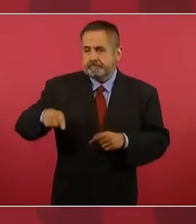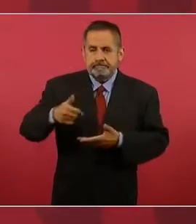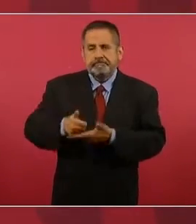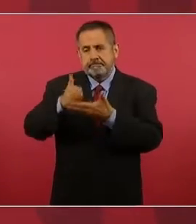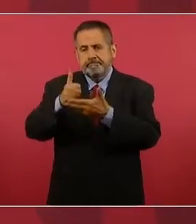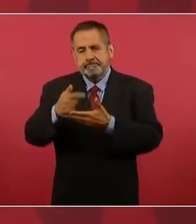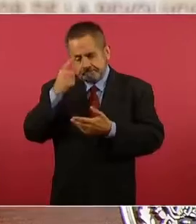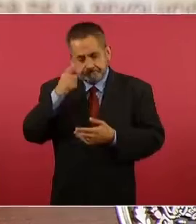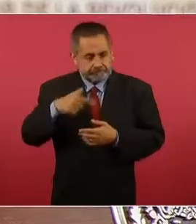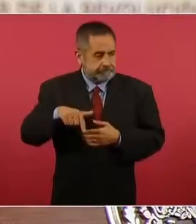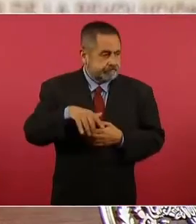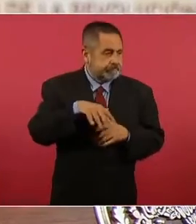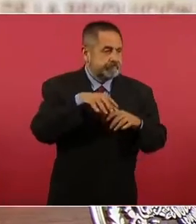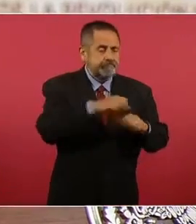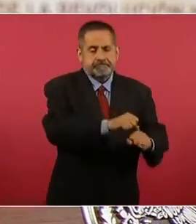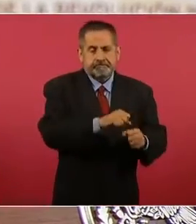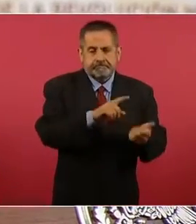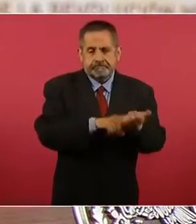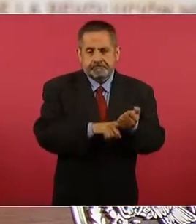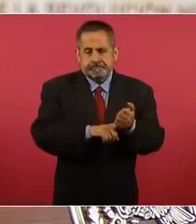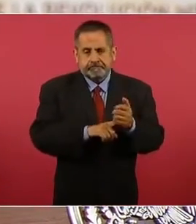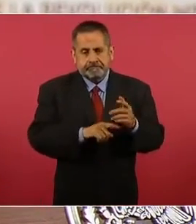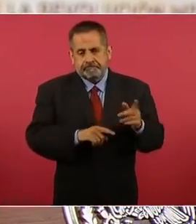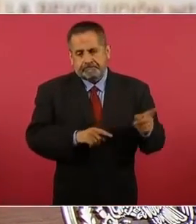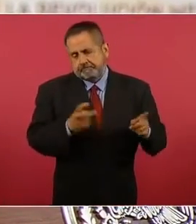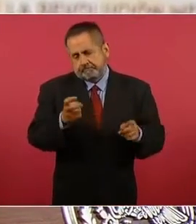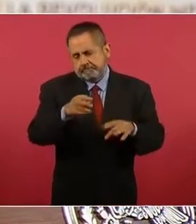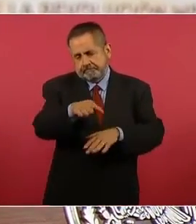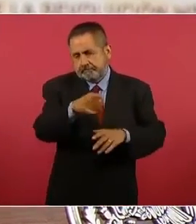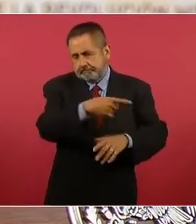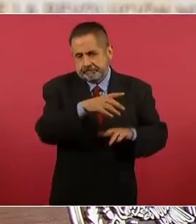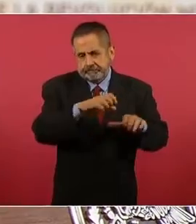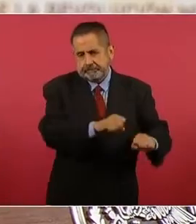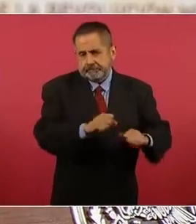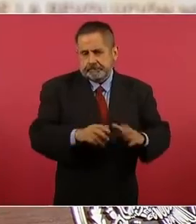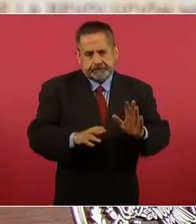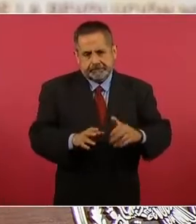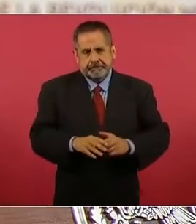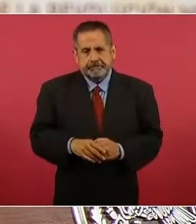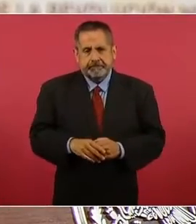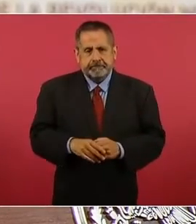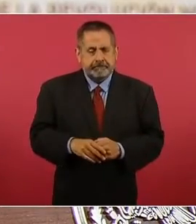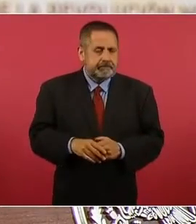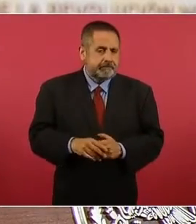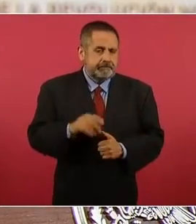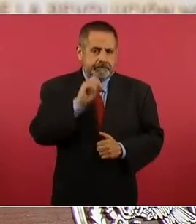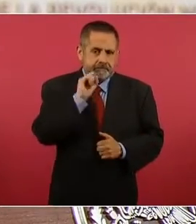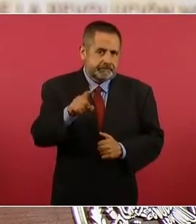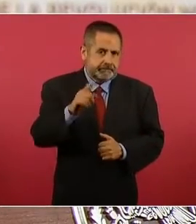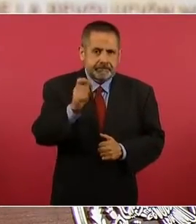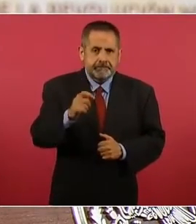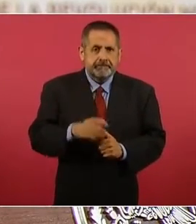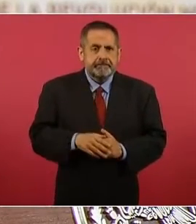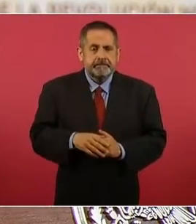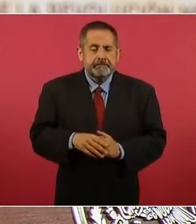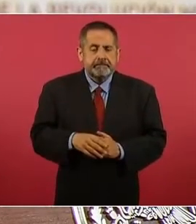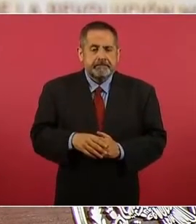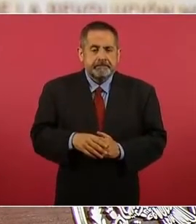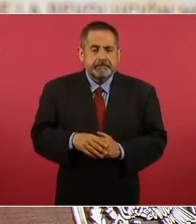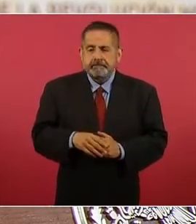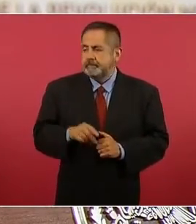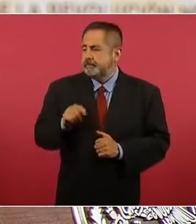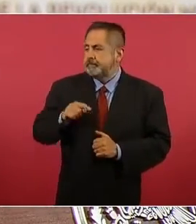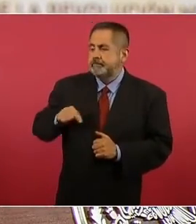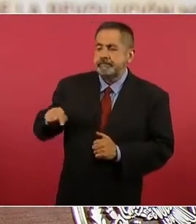en este asunto. Desde luego, hay presencia